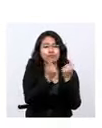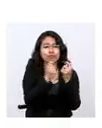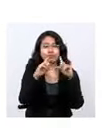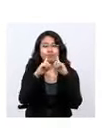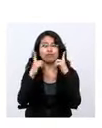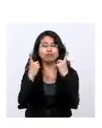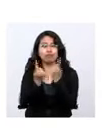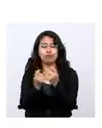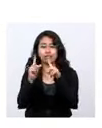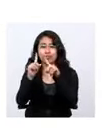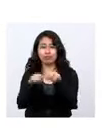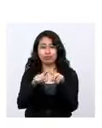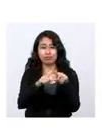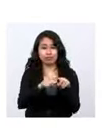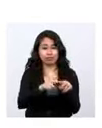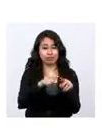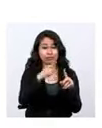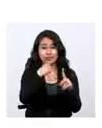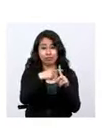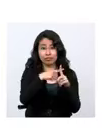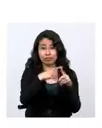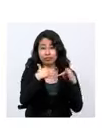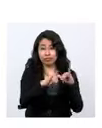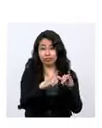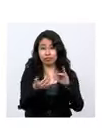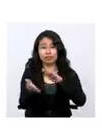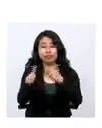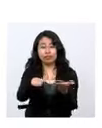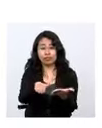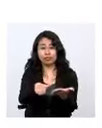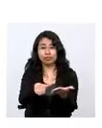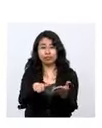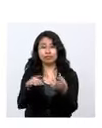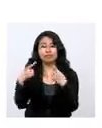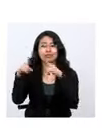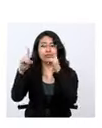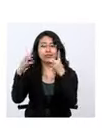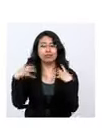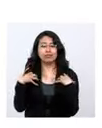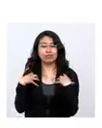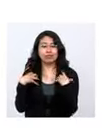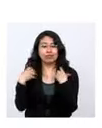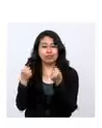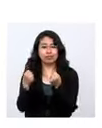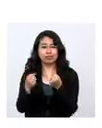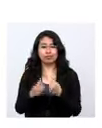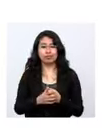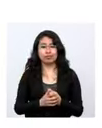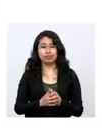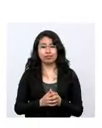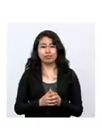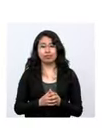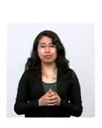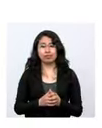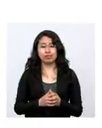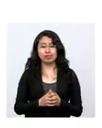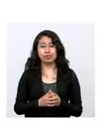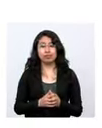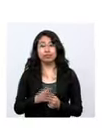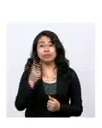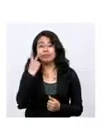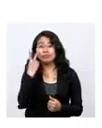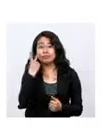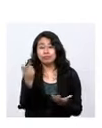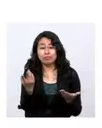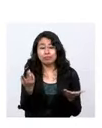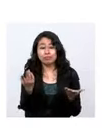respecto a casos activos, decesos y recuperados. Aquí vemos,